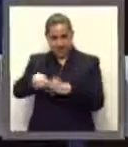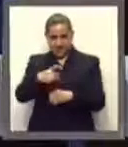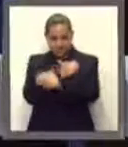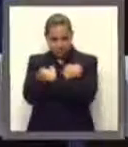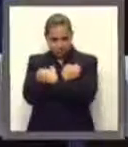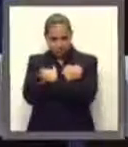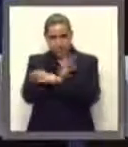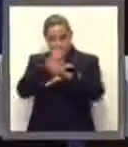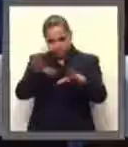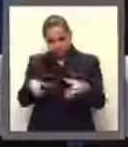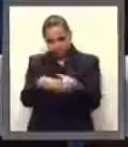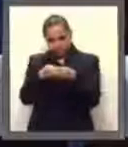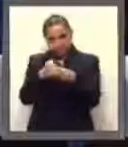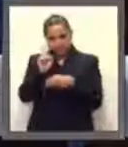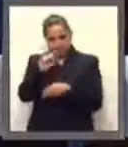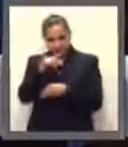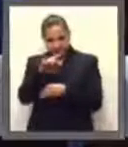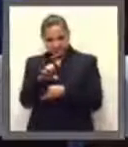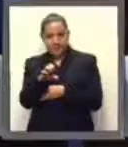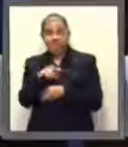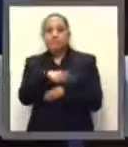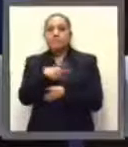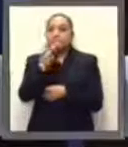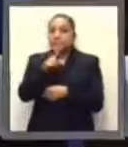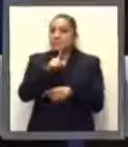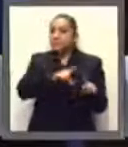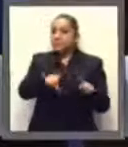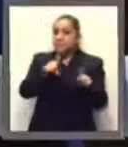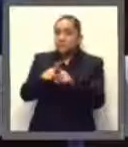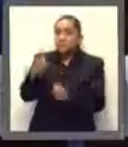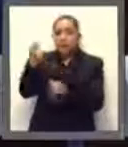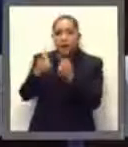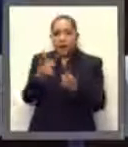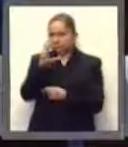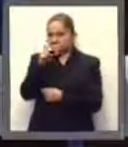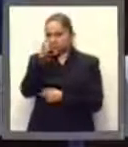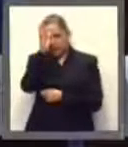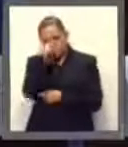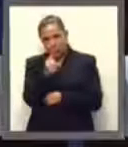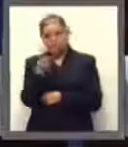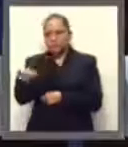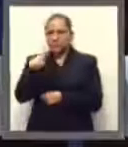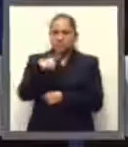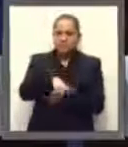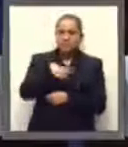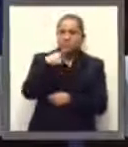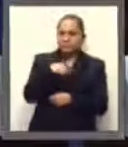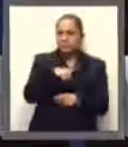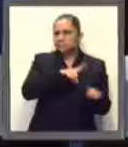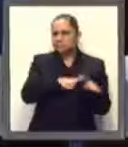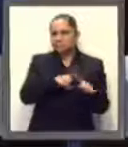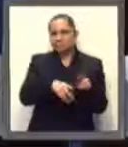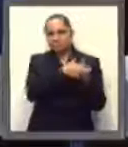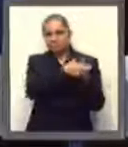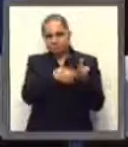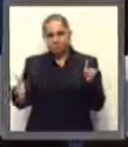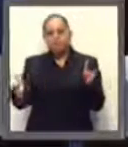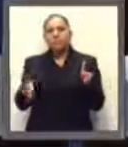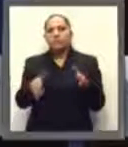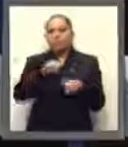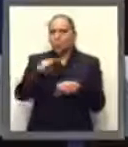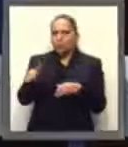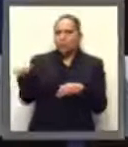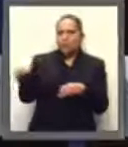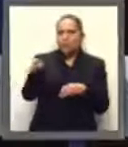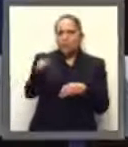embargo, las inconformidades y posteriores demandas pronto fueron permeando entre diversos sectores